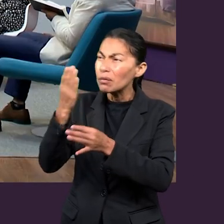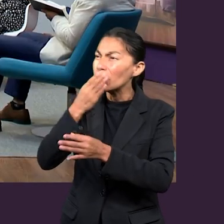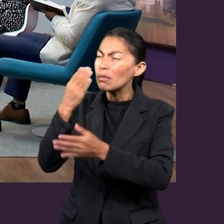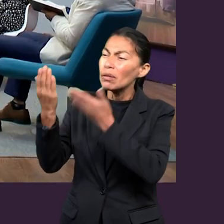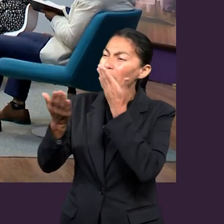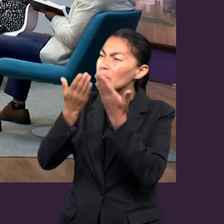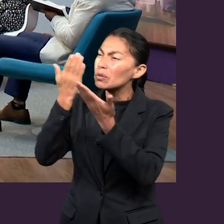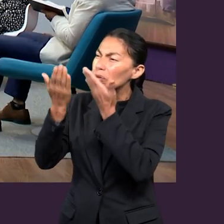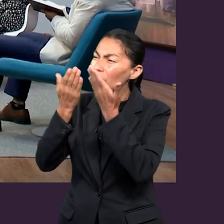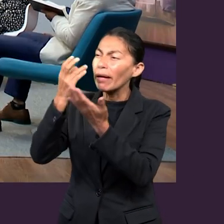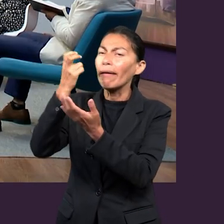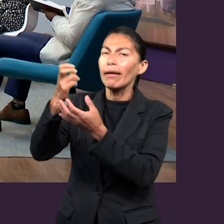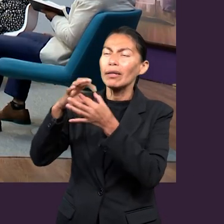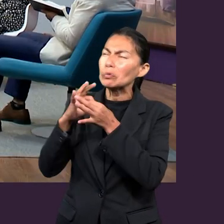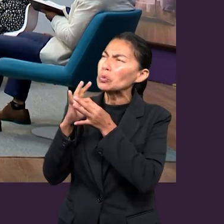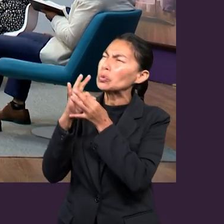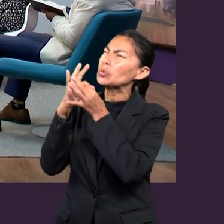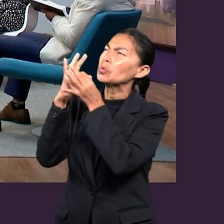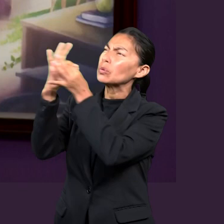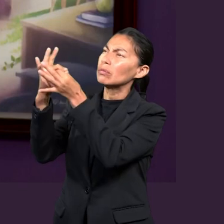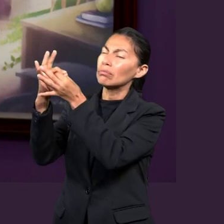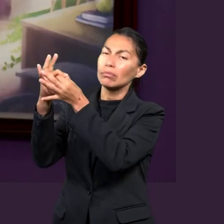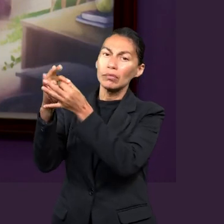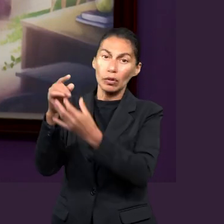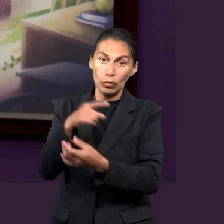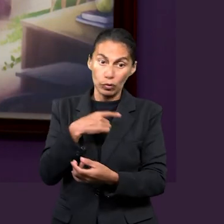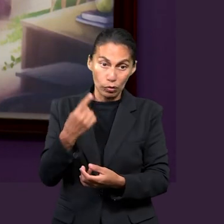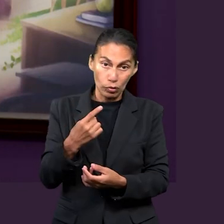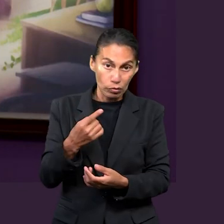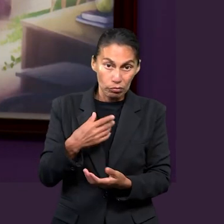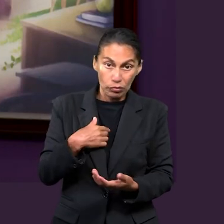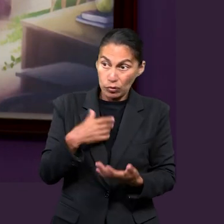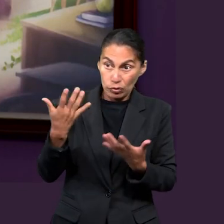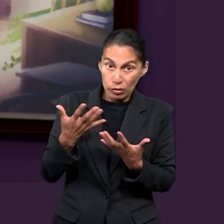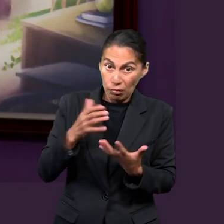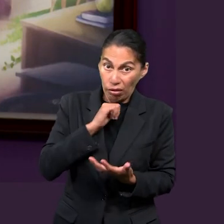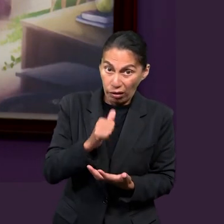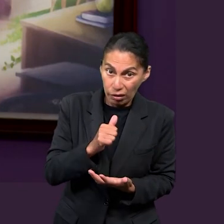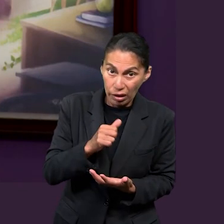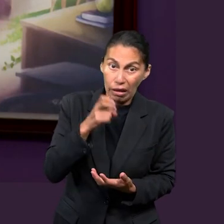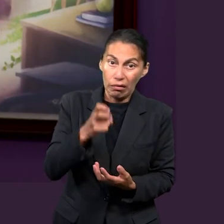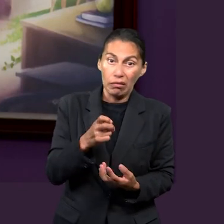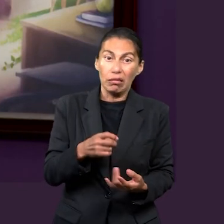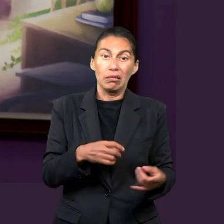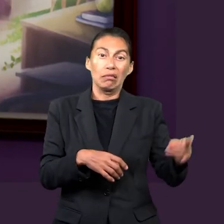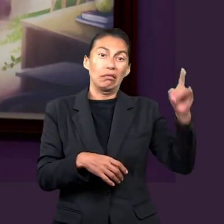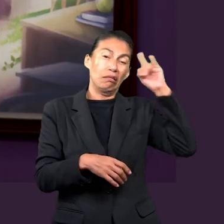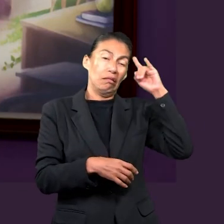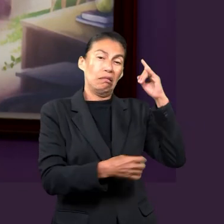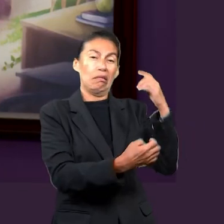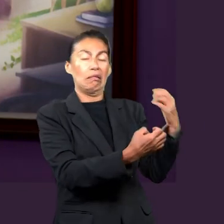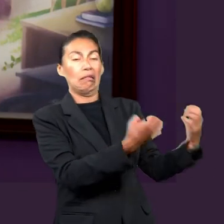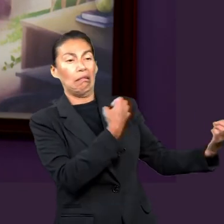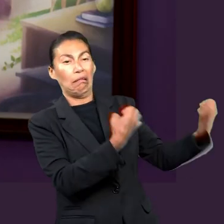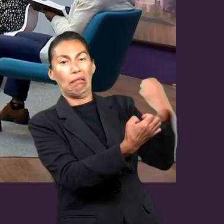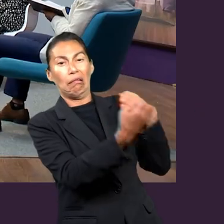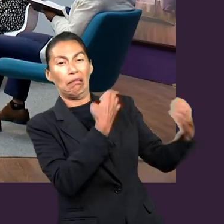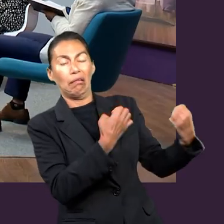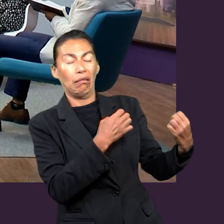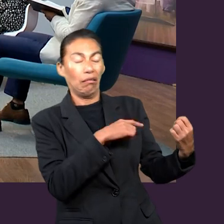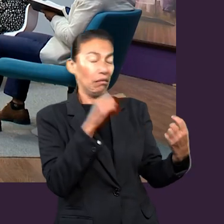la Biblia, porque si nosotros no lo hacemos, entonces no vamos a saber ni siquiera por dónde nos puede atacar nuestro enemigo, ¿no?